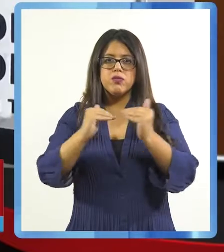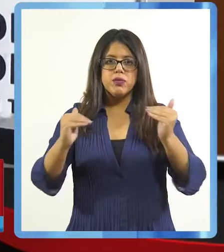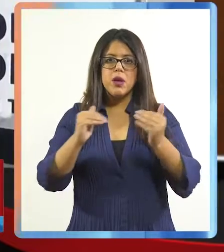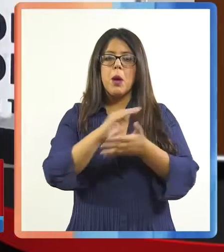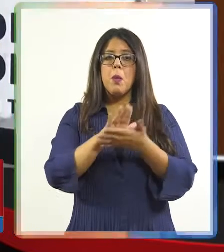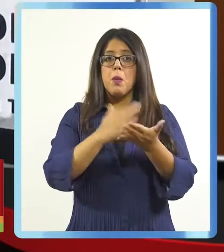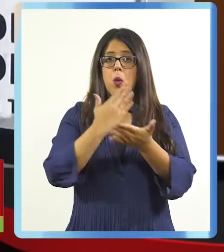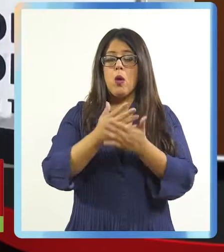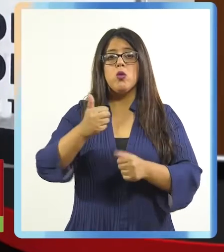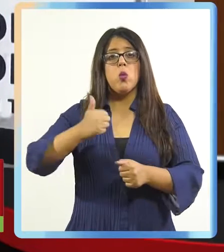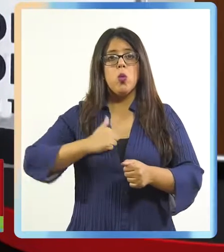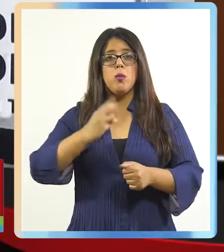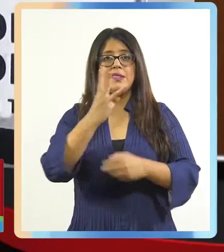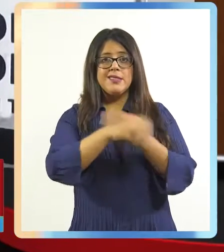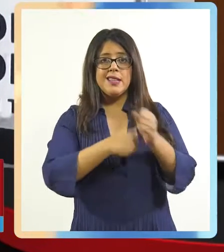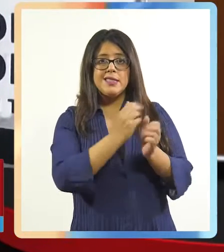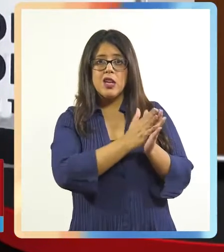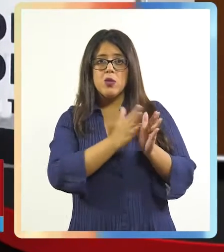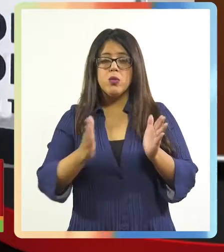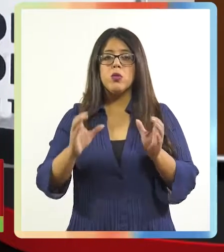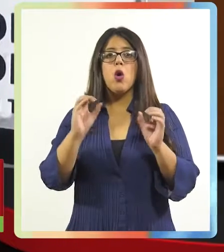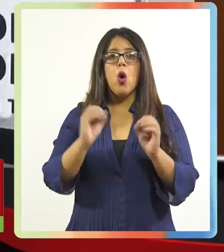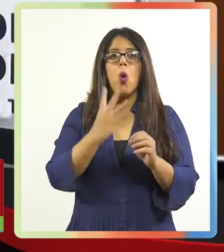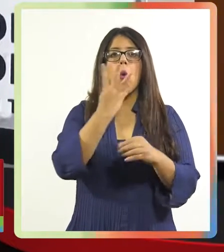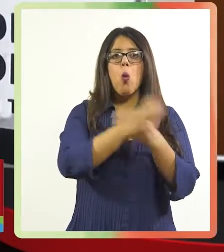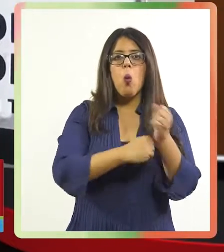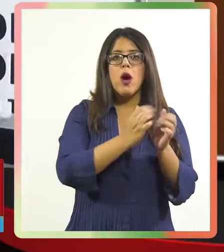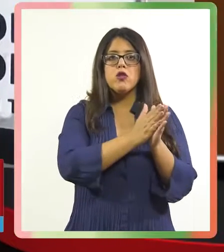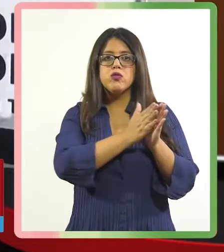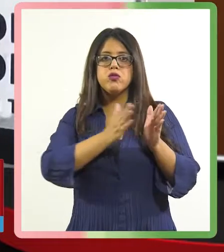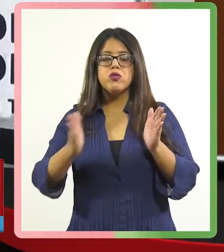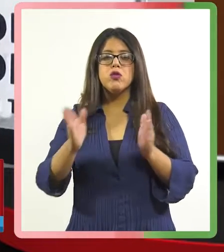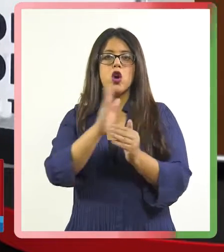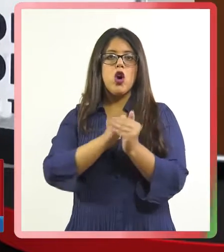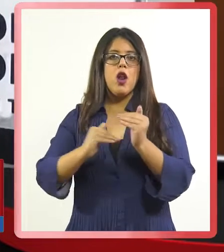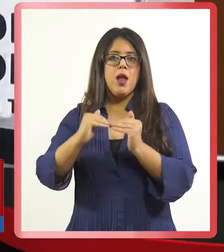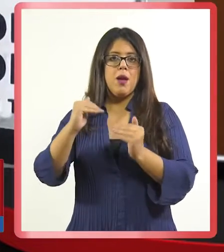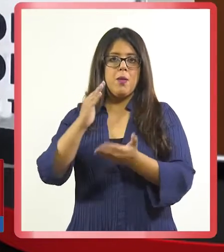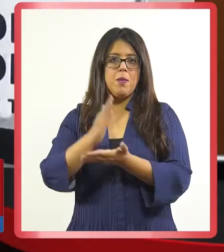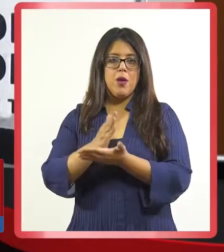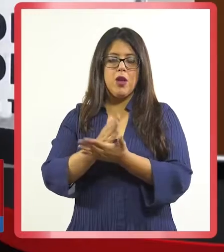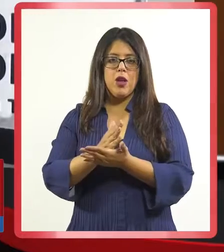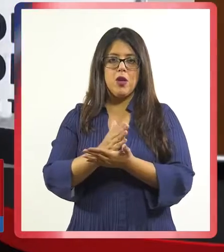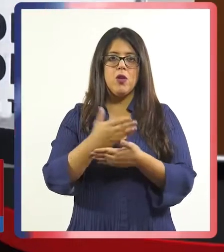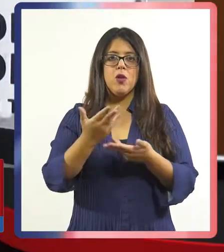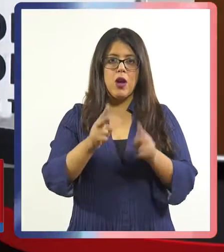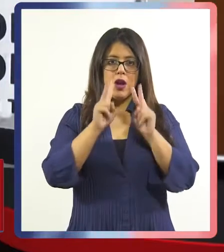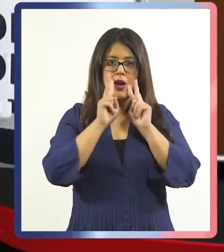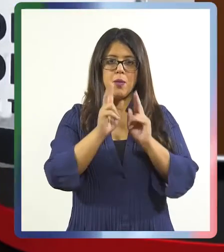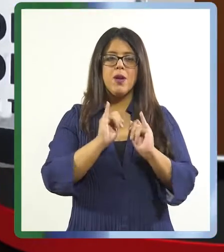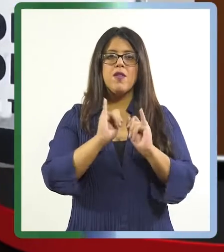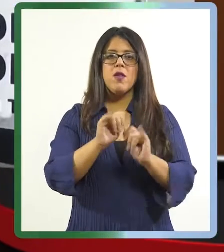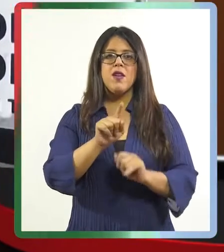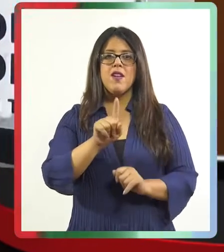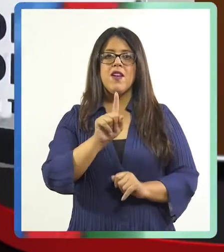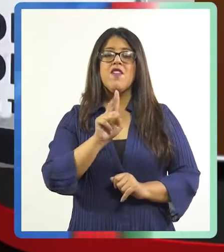estabilidad cuando cumplan tres años o cuatro interrumpidos con el mismo empleador.